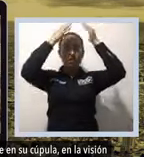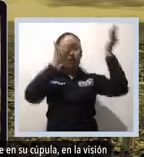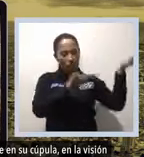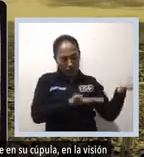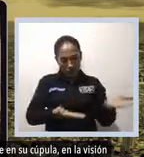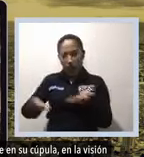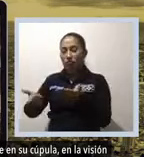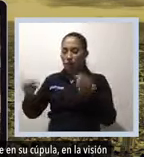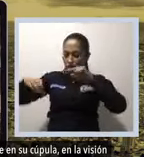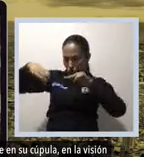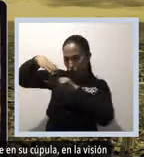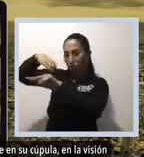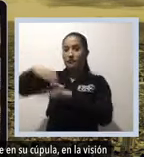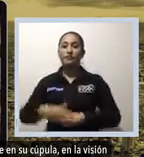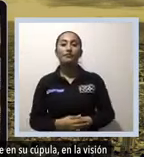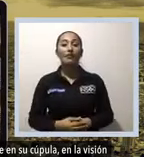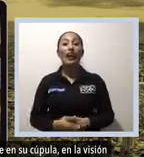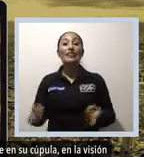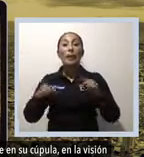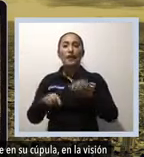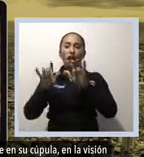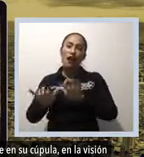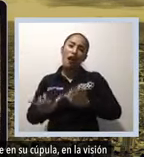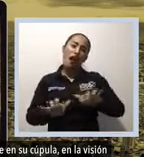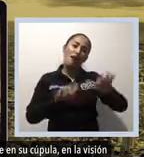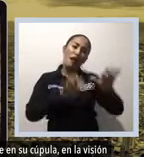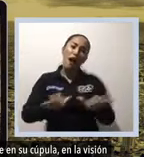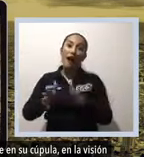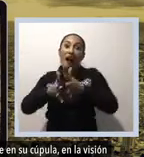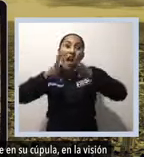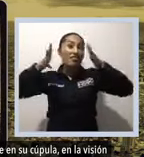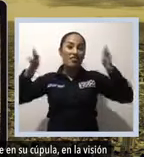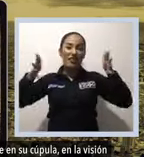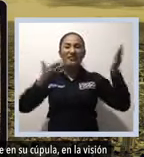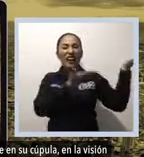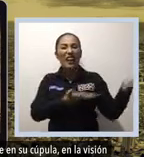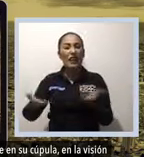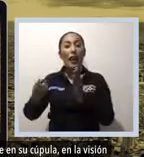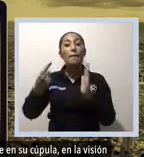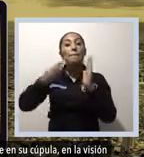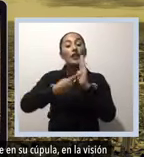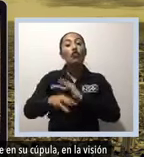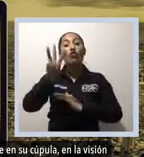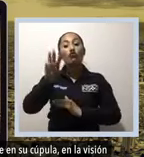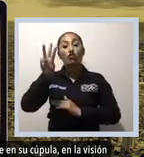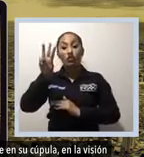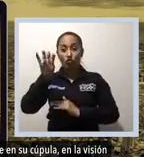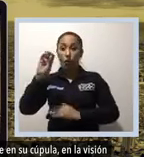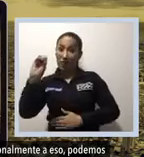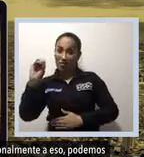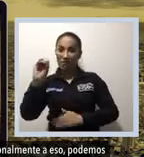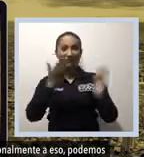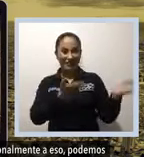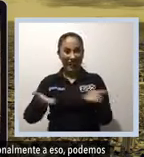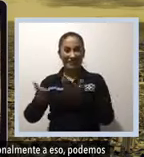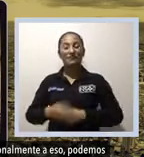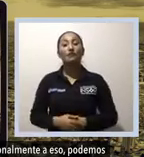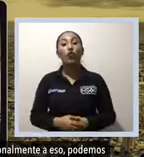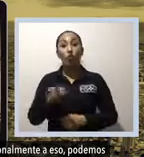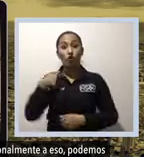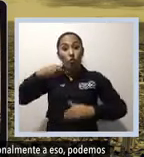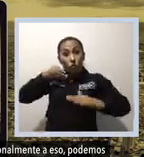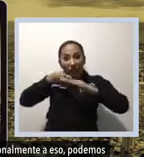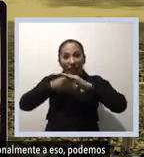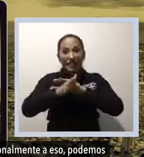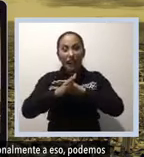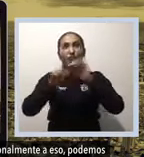Podemos apreciar que en su cúpula, en la visión del apocalipsis, San Juan tiene parte de su pie por fuera de la pintura. Pareciera que lo